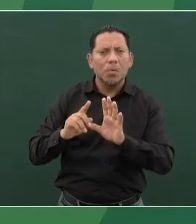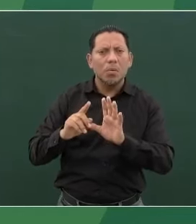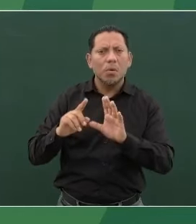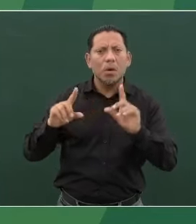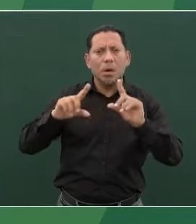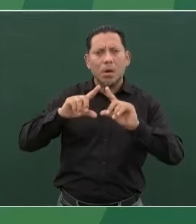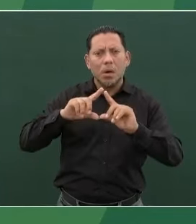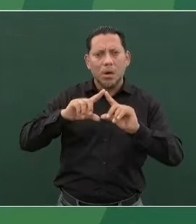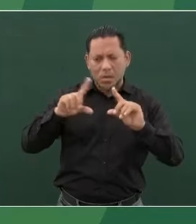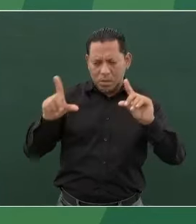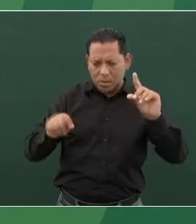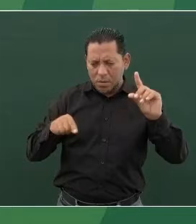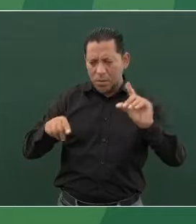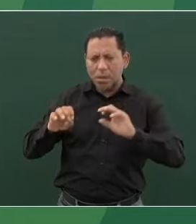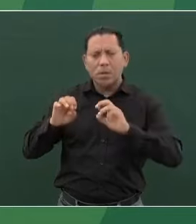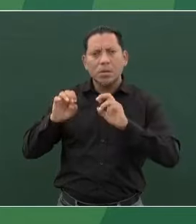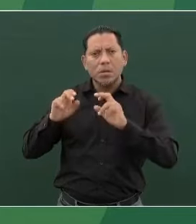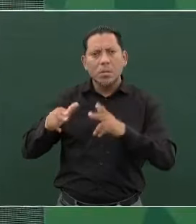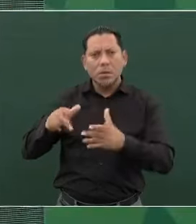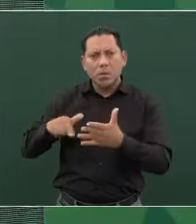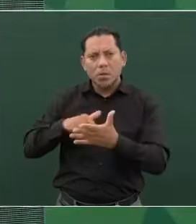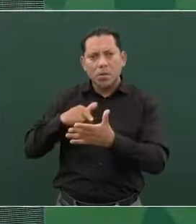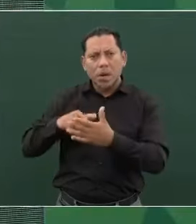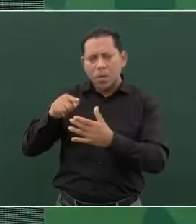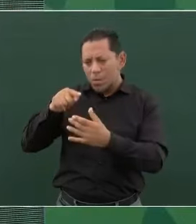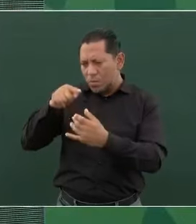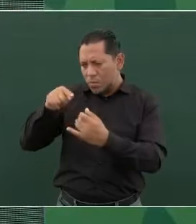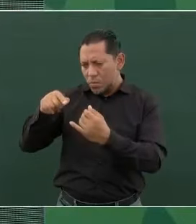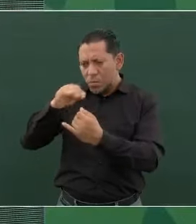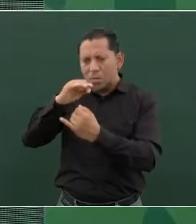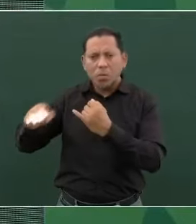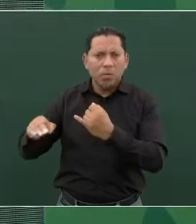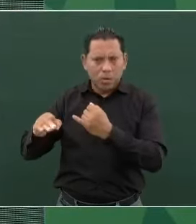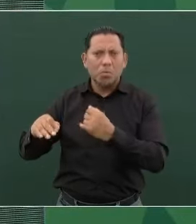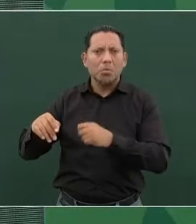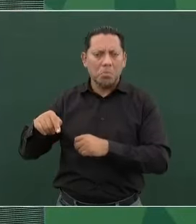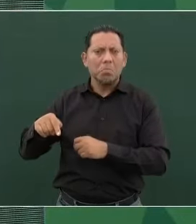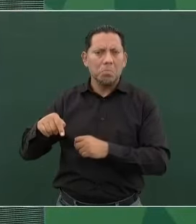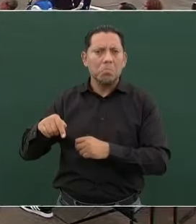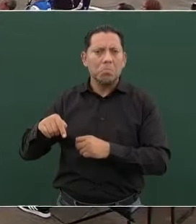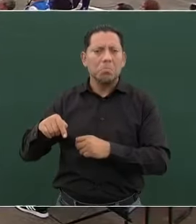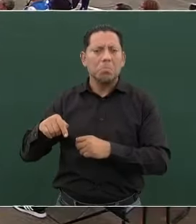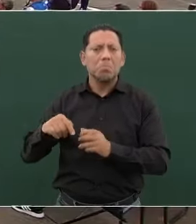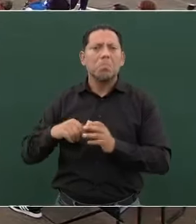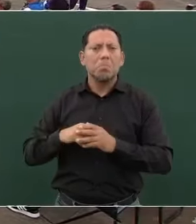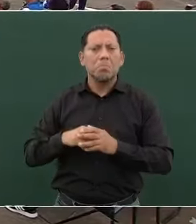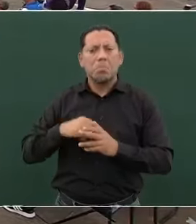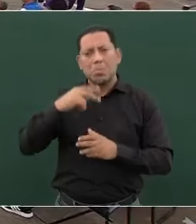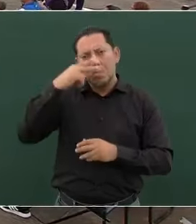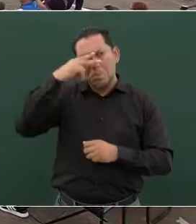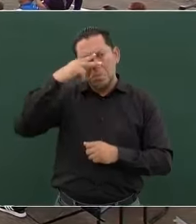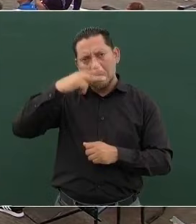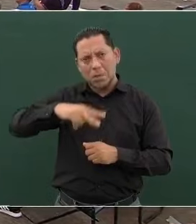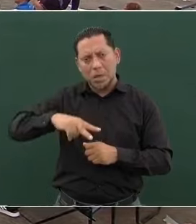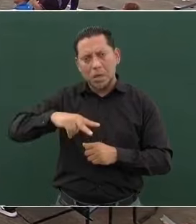en últimos años, no